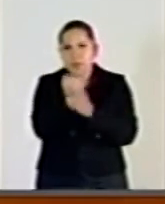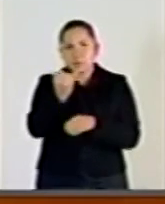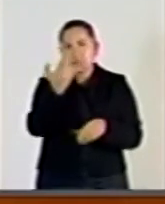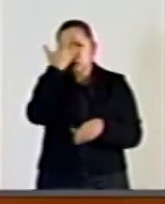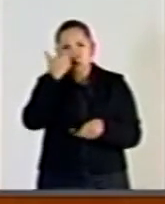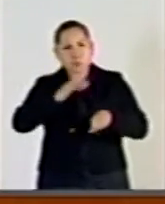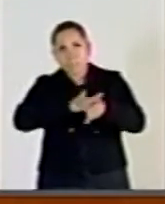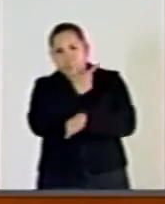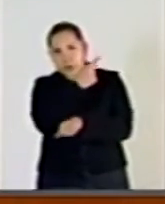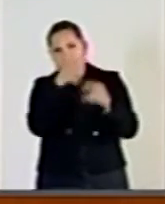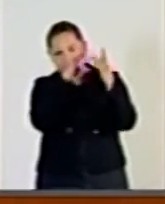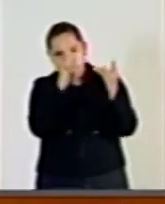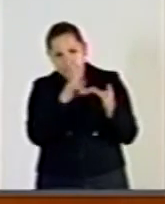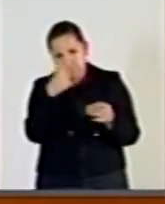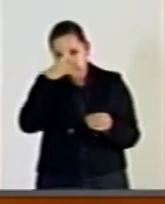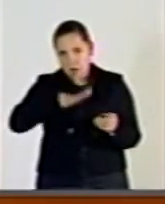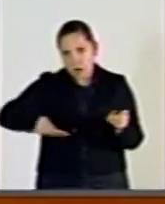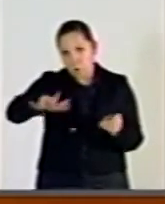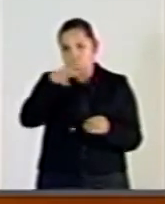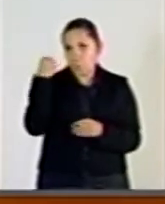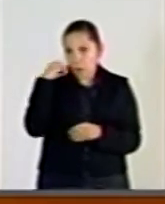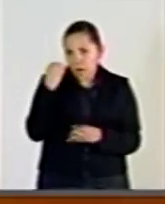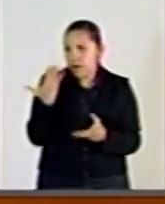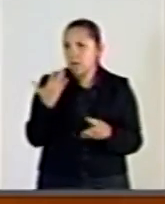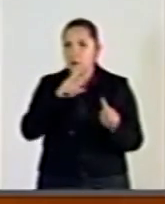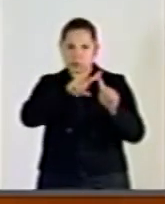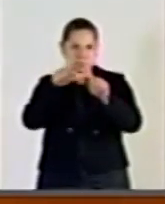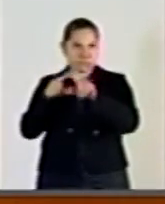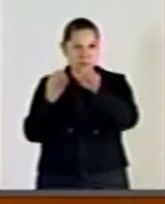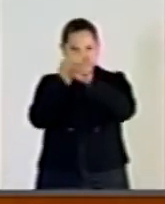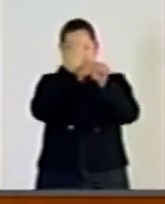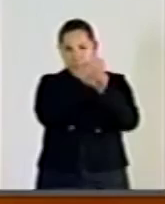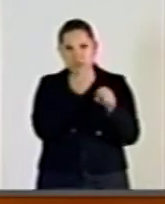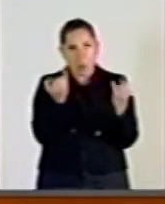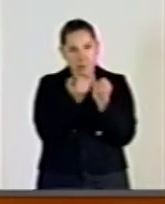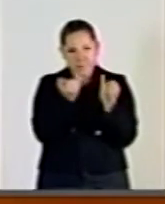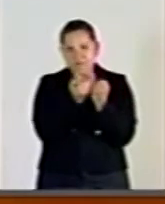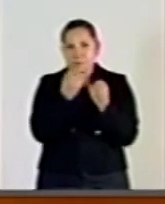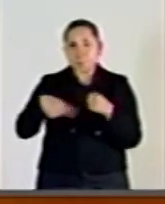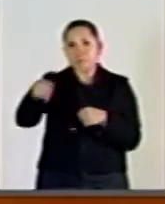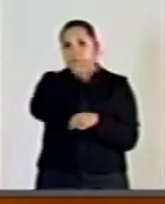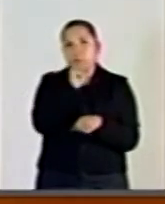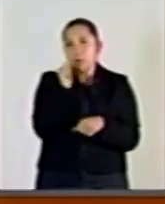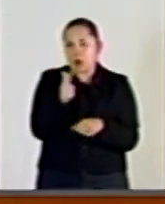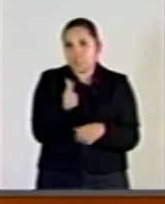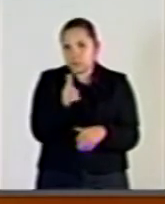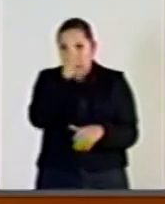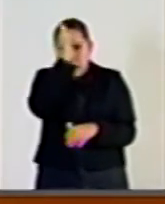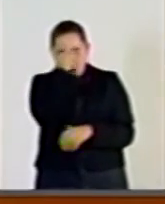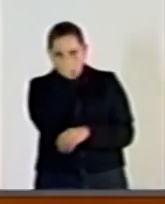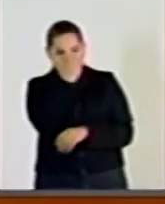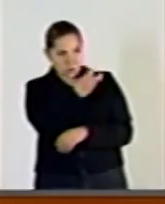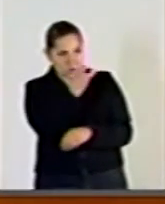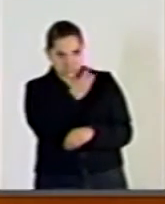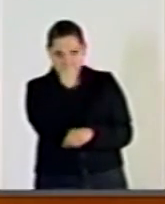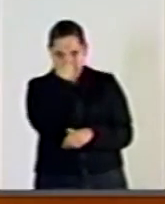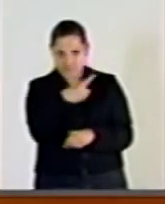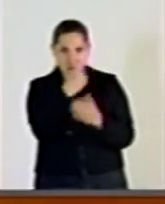entidades en donde existen movimientos de protesta en contra de la reforma educativa.